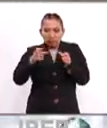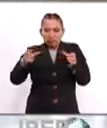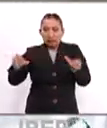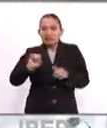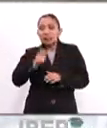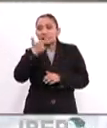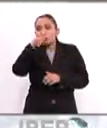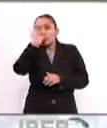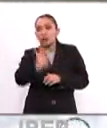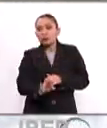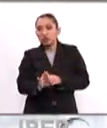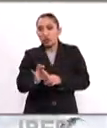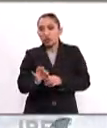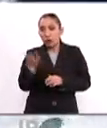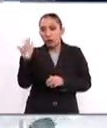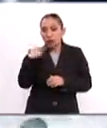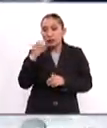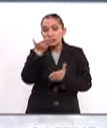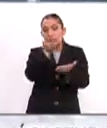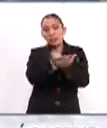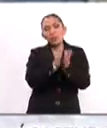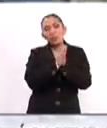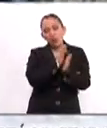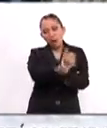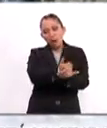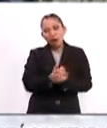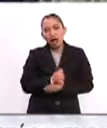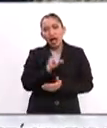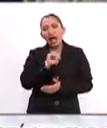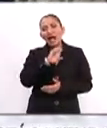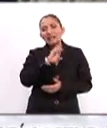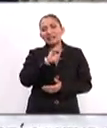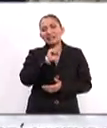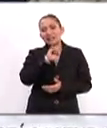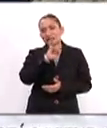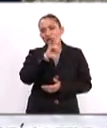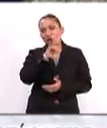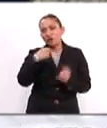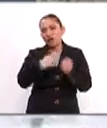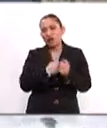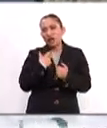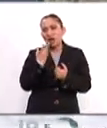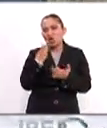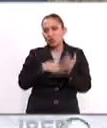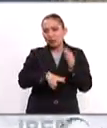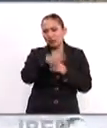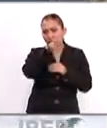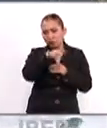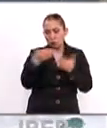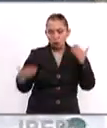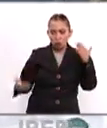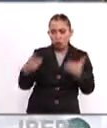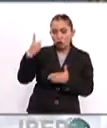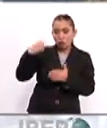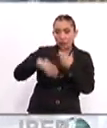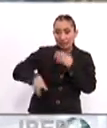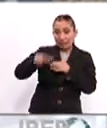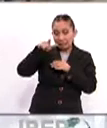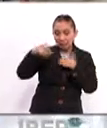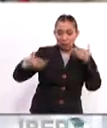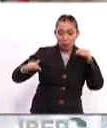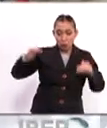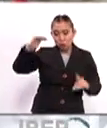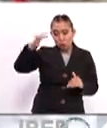67%, por ejemplo, las solicitudes de asilo en la frontera en el año fiscal 2018 en comparación con el 2017.